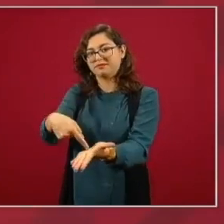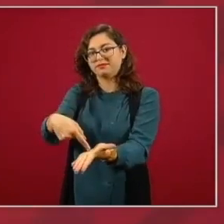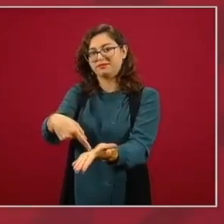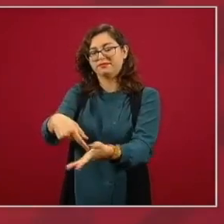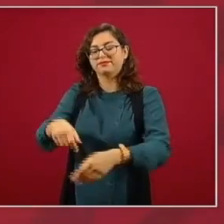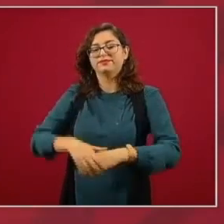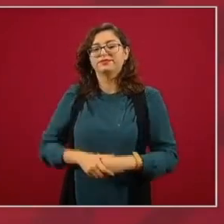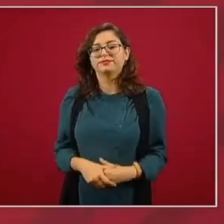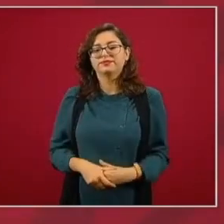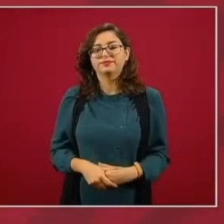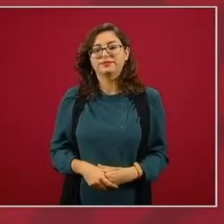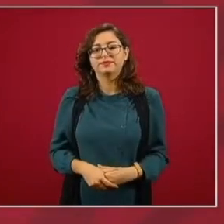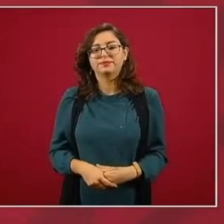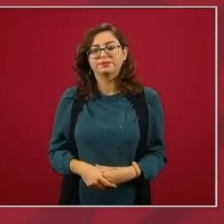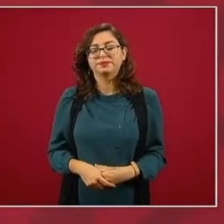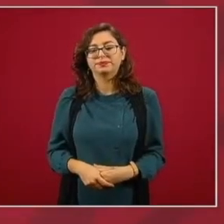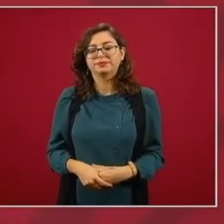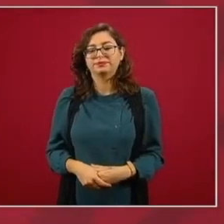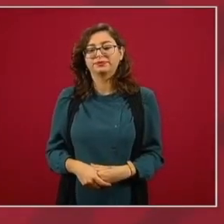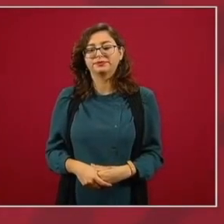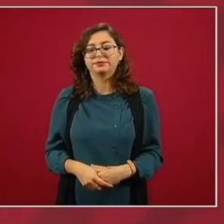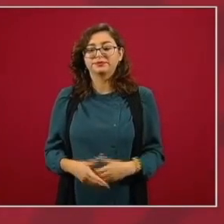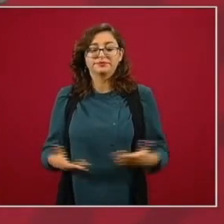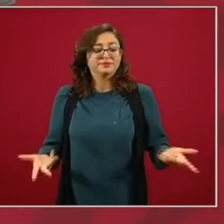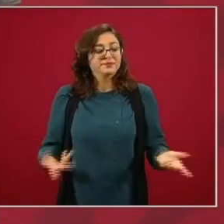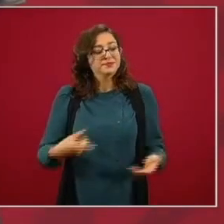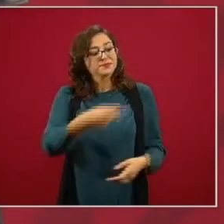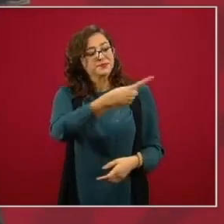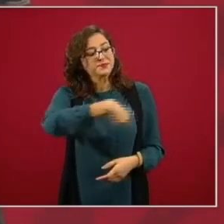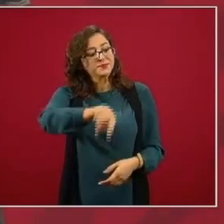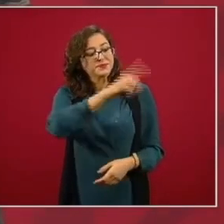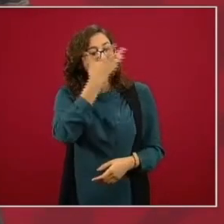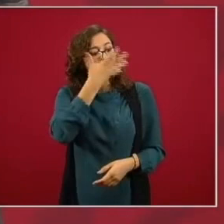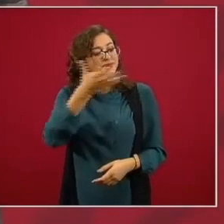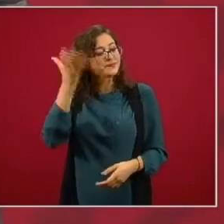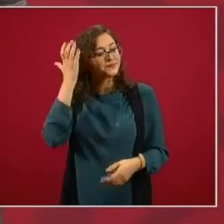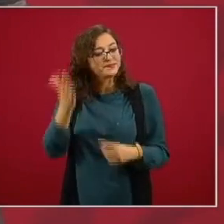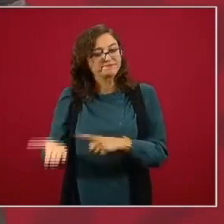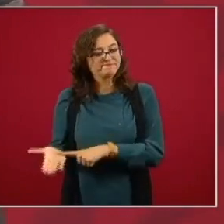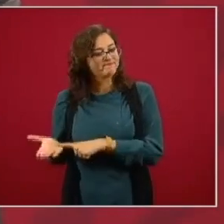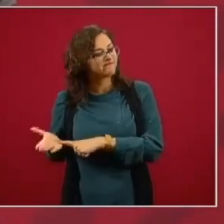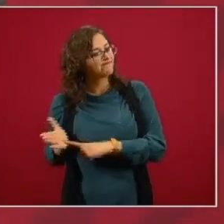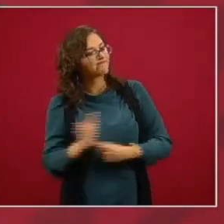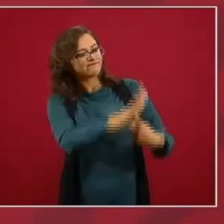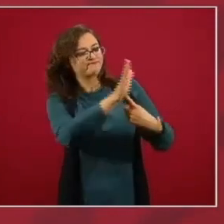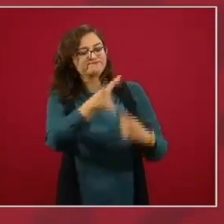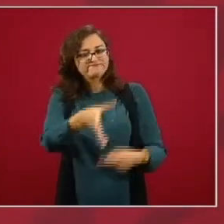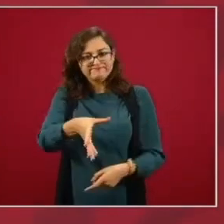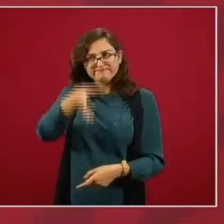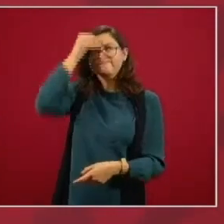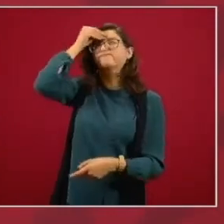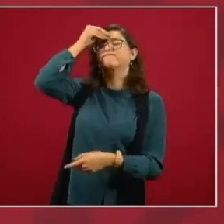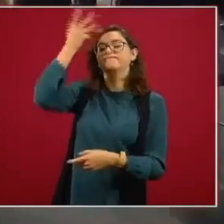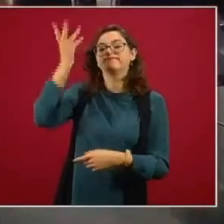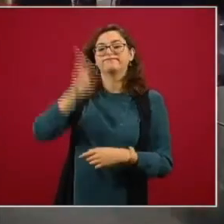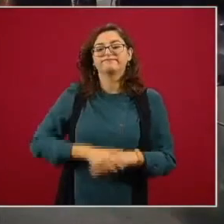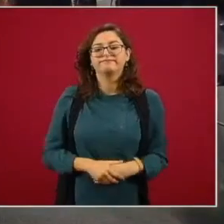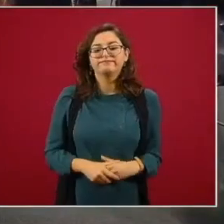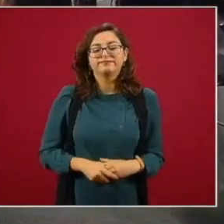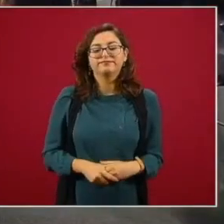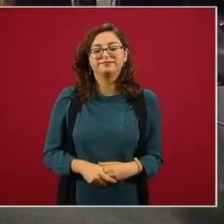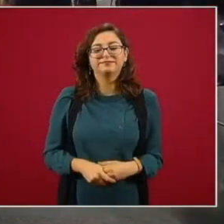es como para decirle a los hipócritas tengan para que aprendan bueno a ver